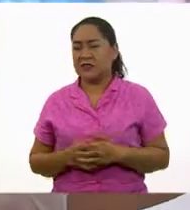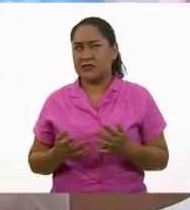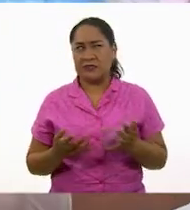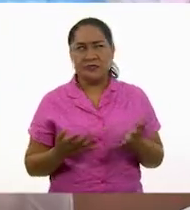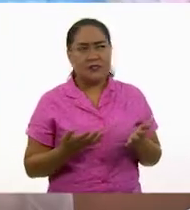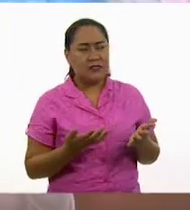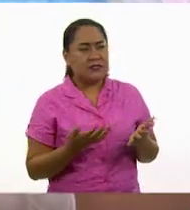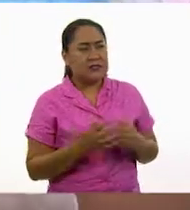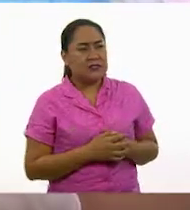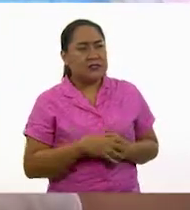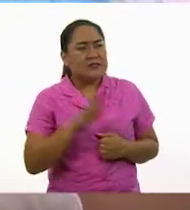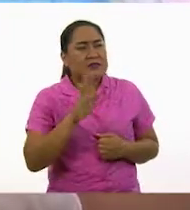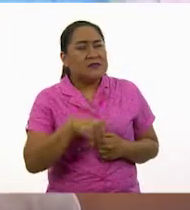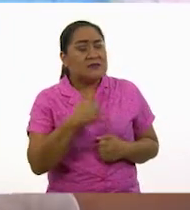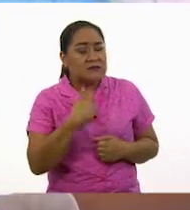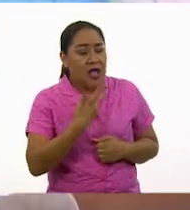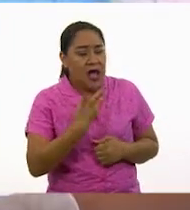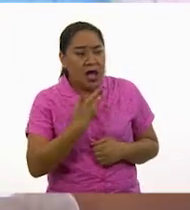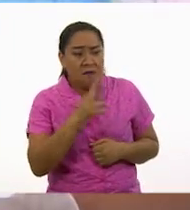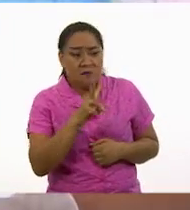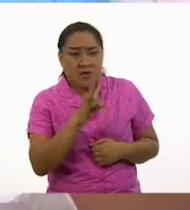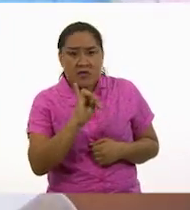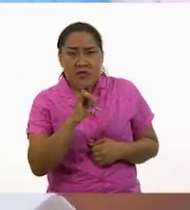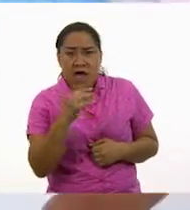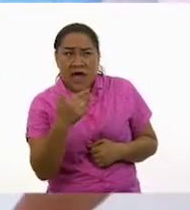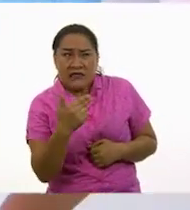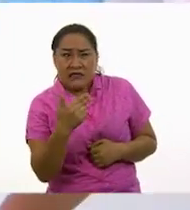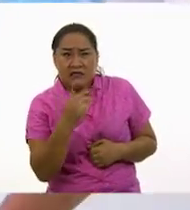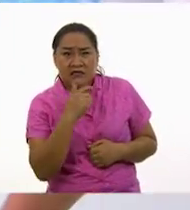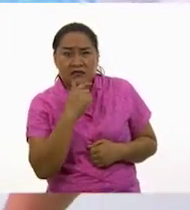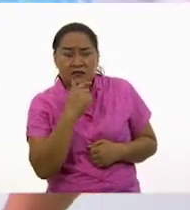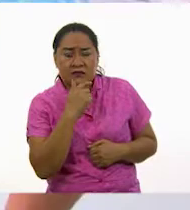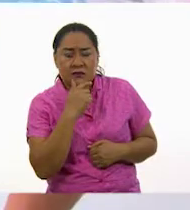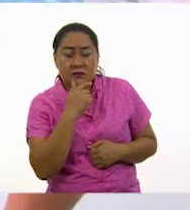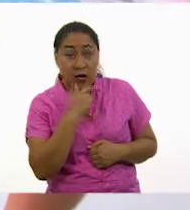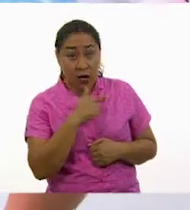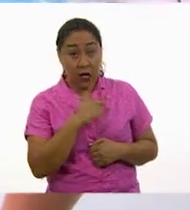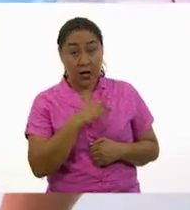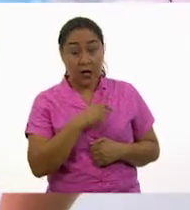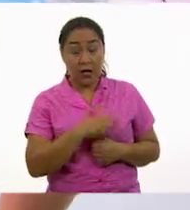Pero es que tengo el VIH. Ah, caray.